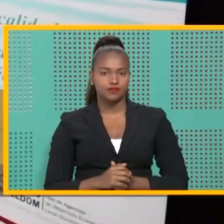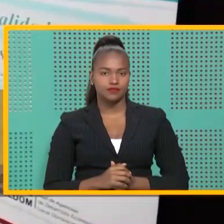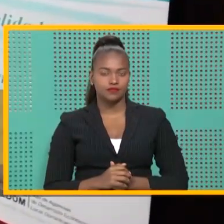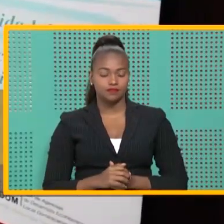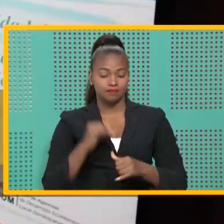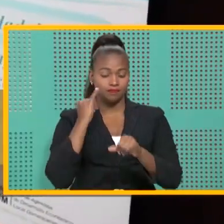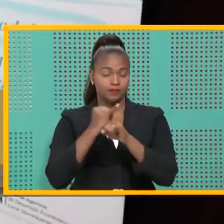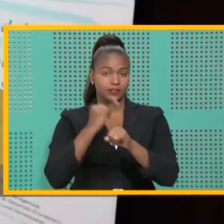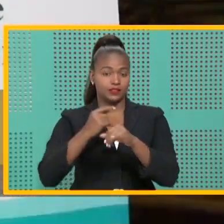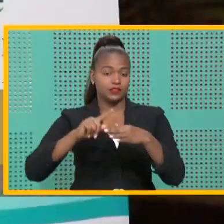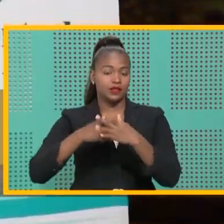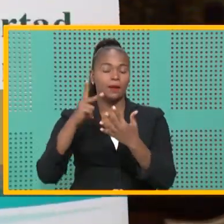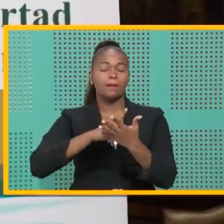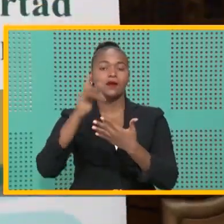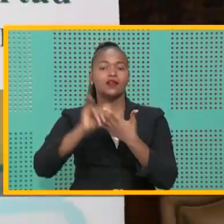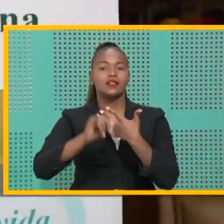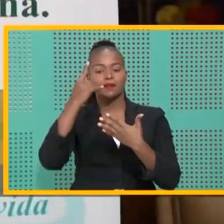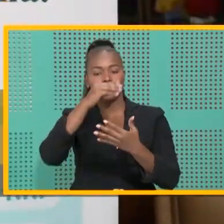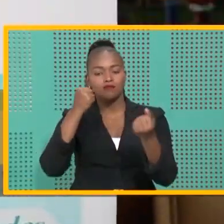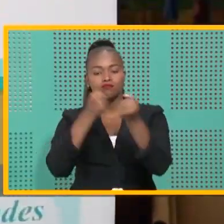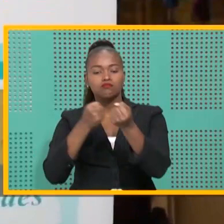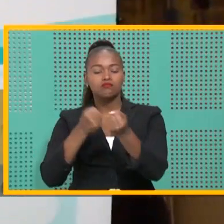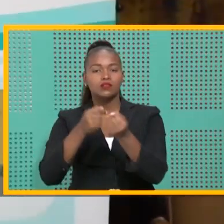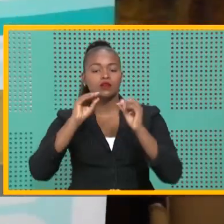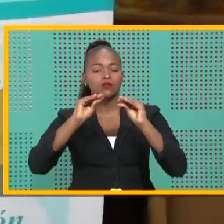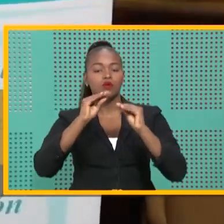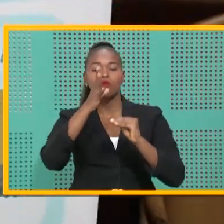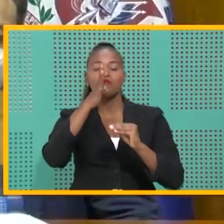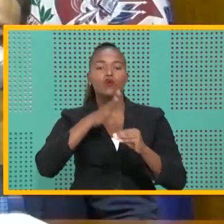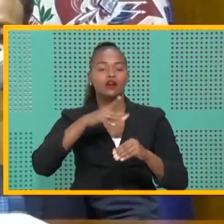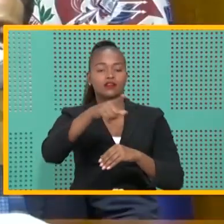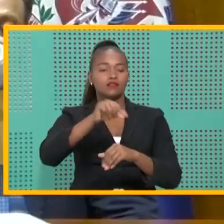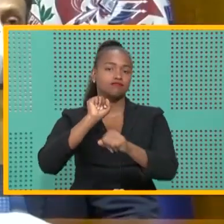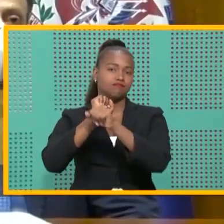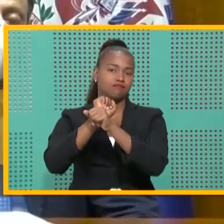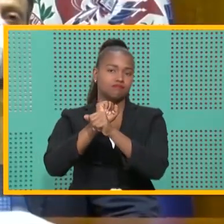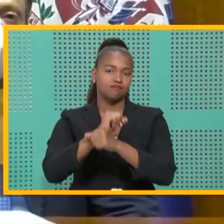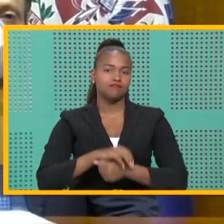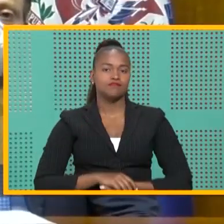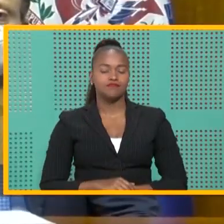Instituciones inician proyectos de formación para mujeres privadas de libertad.